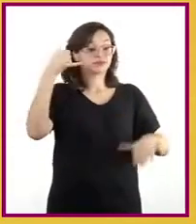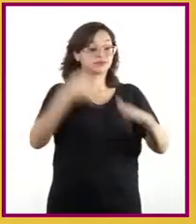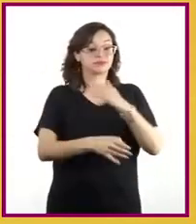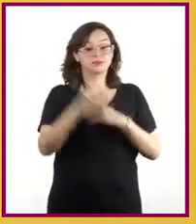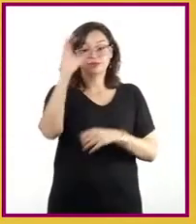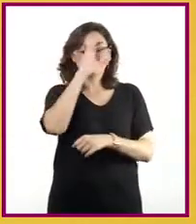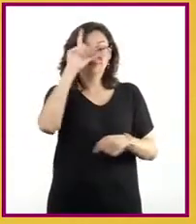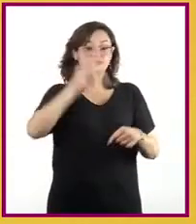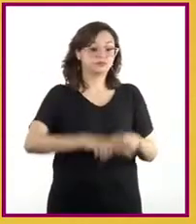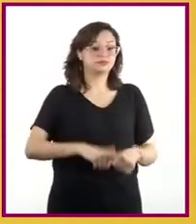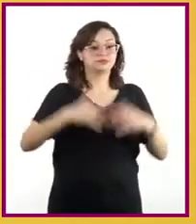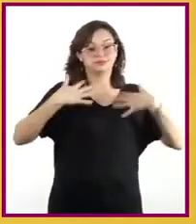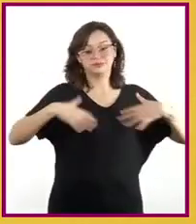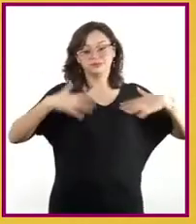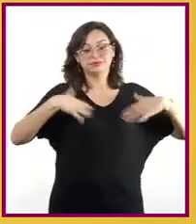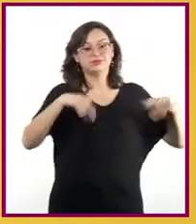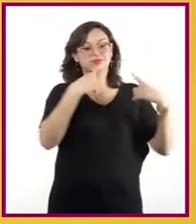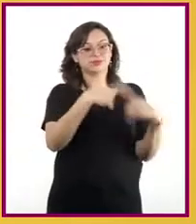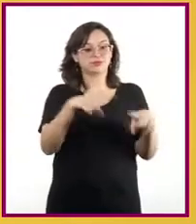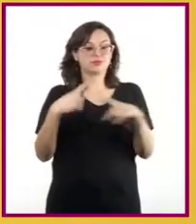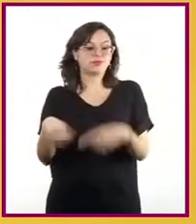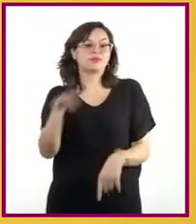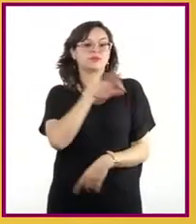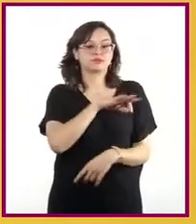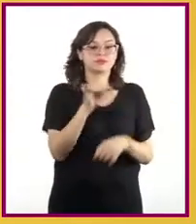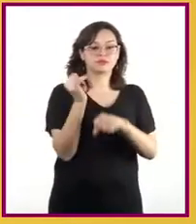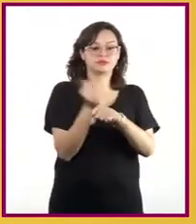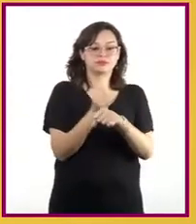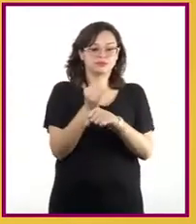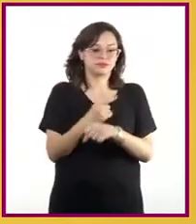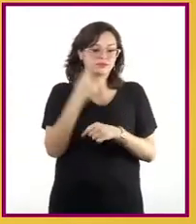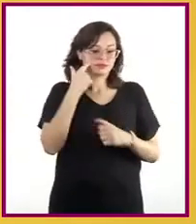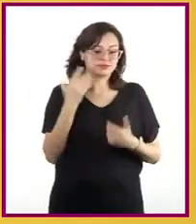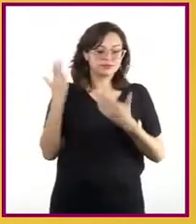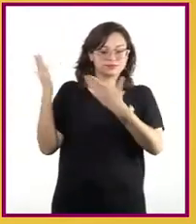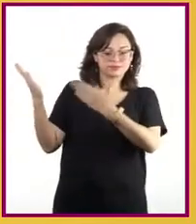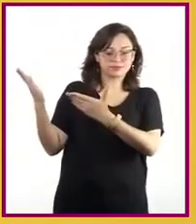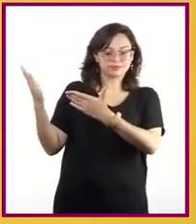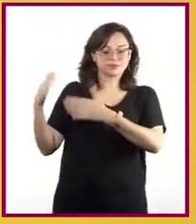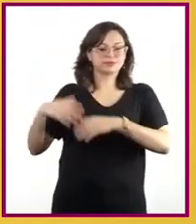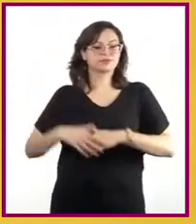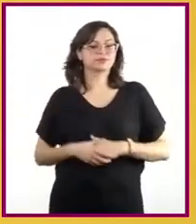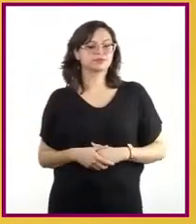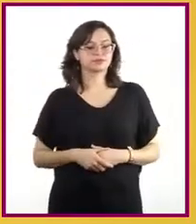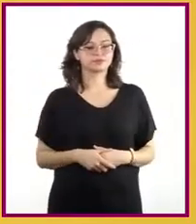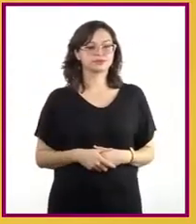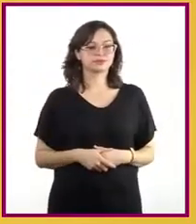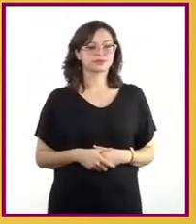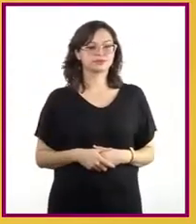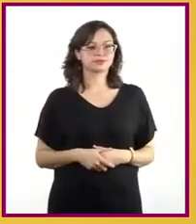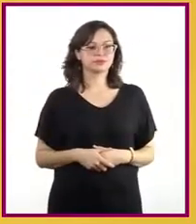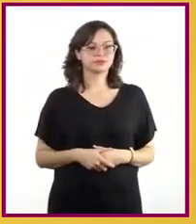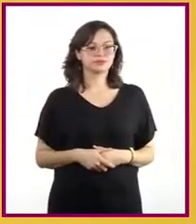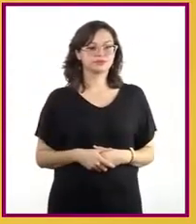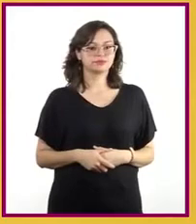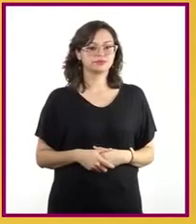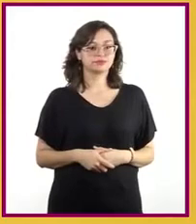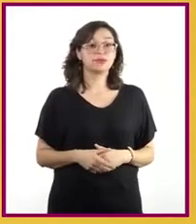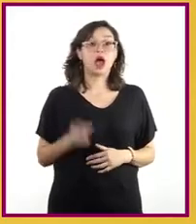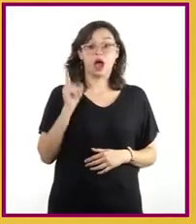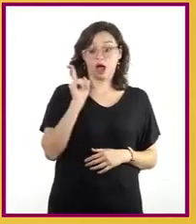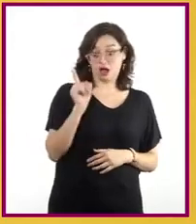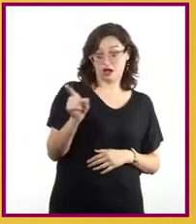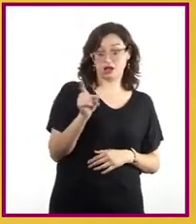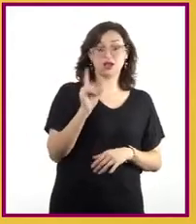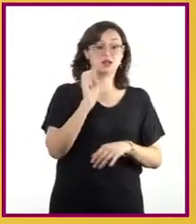nuestros textiles, les recomendamos investigar en la página oficial del Museo Textil de Oaxaca, donde hallarán